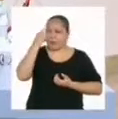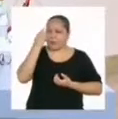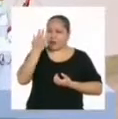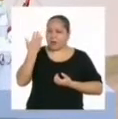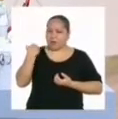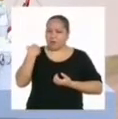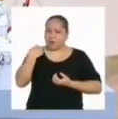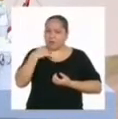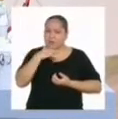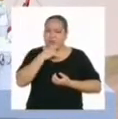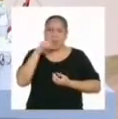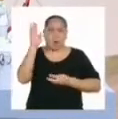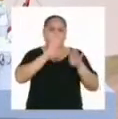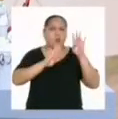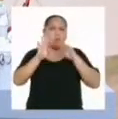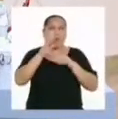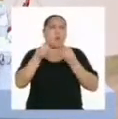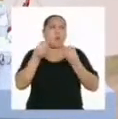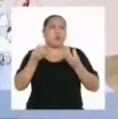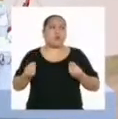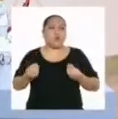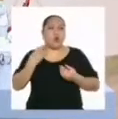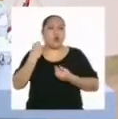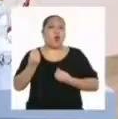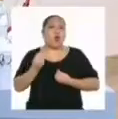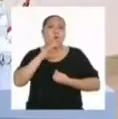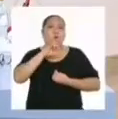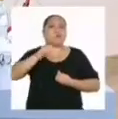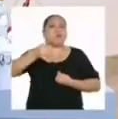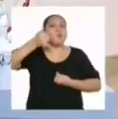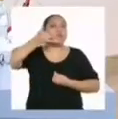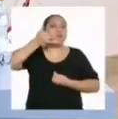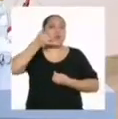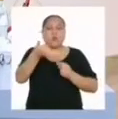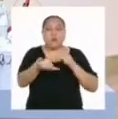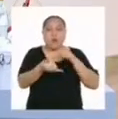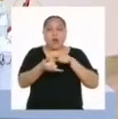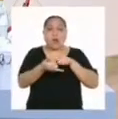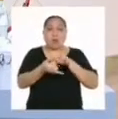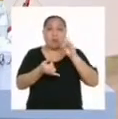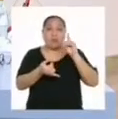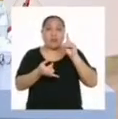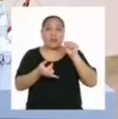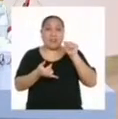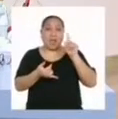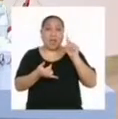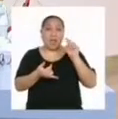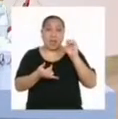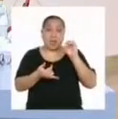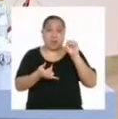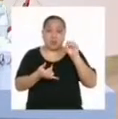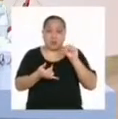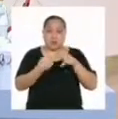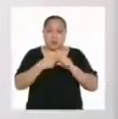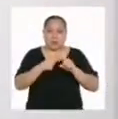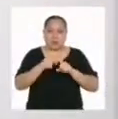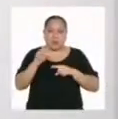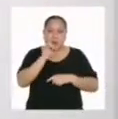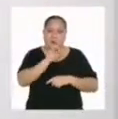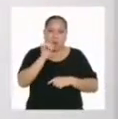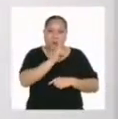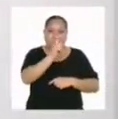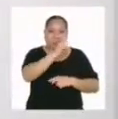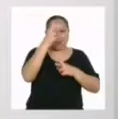así. Nos preocupamos mucho en cómo consumimos los datos de nuestros teléfonos celulares. Pero no hacemos lo mismo en casa.